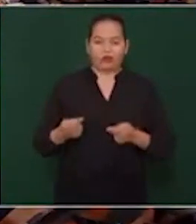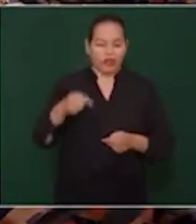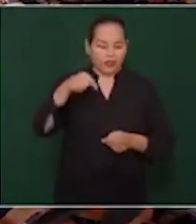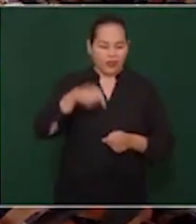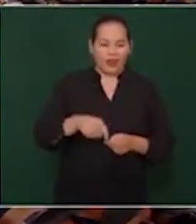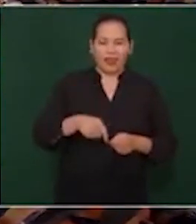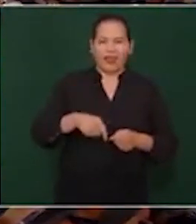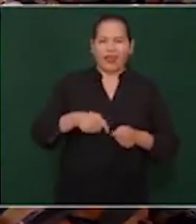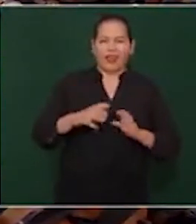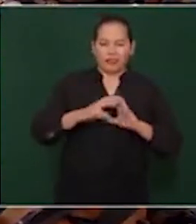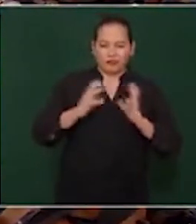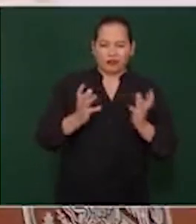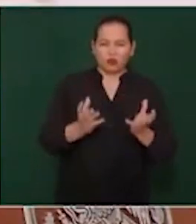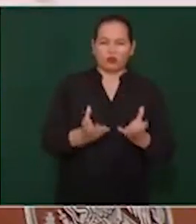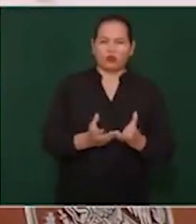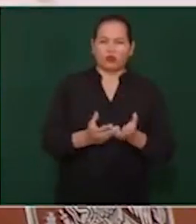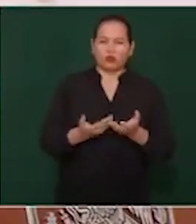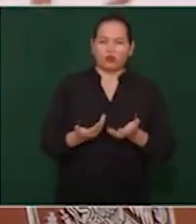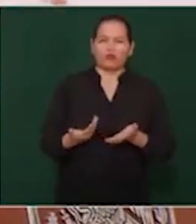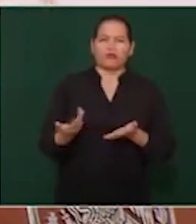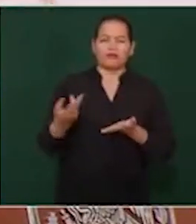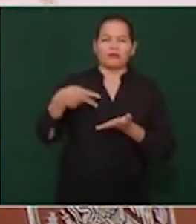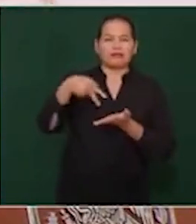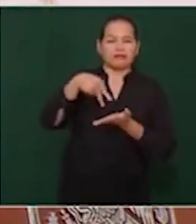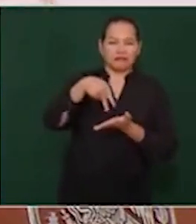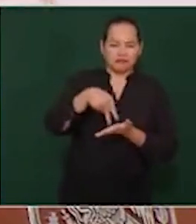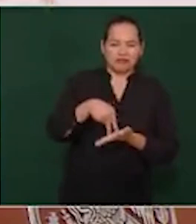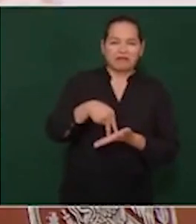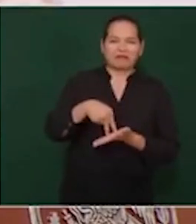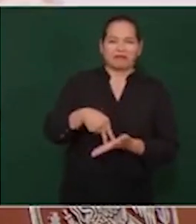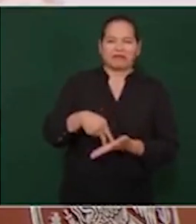tierra. ¿De dónde venimos?